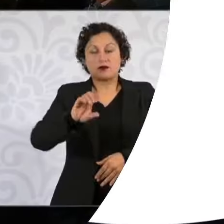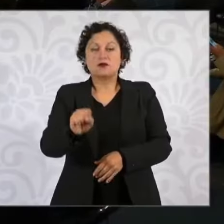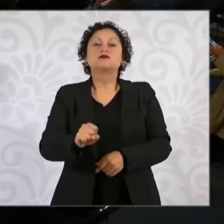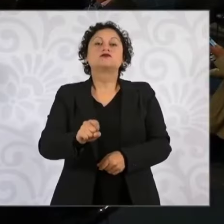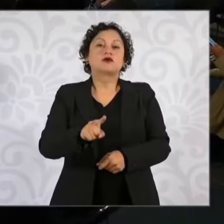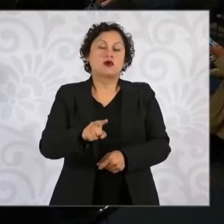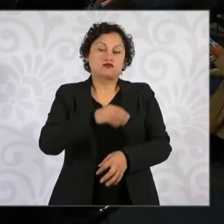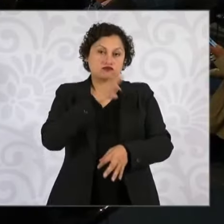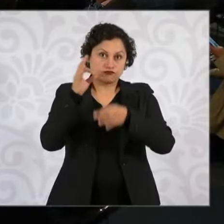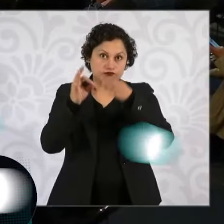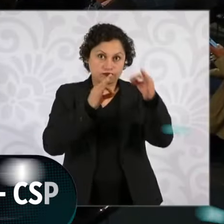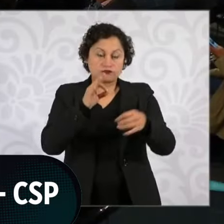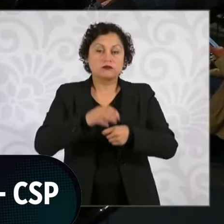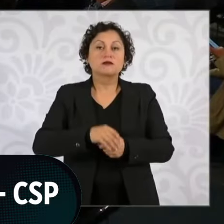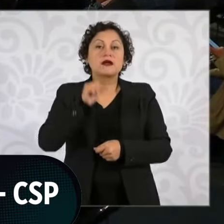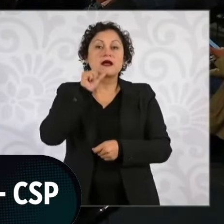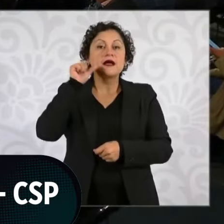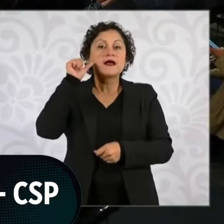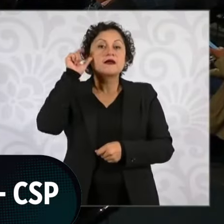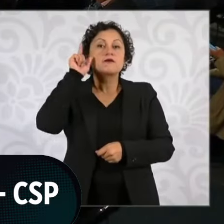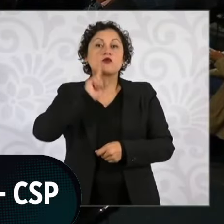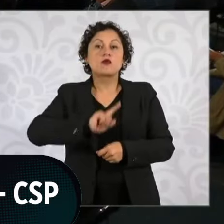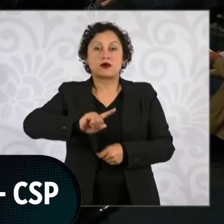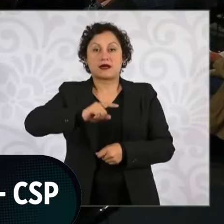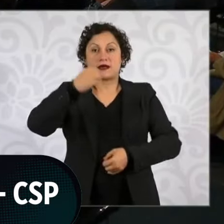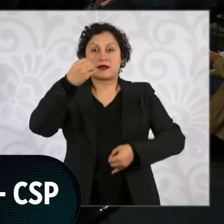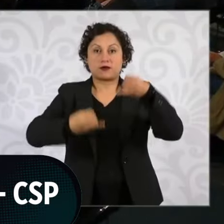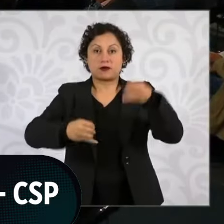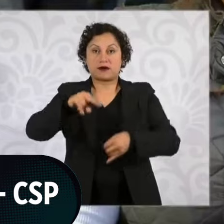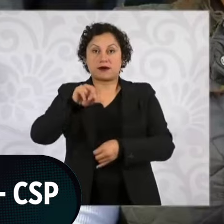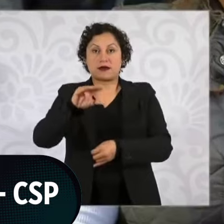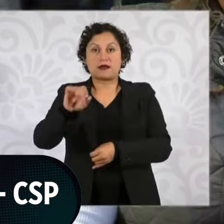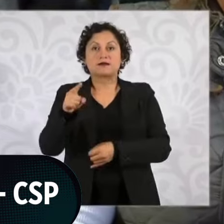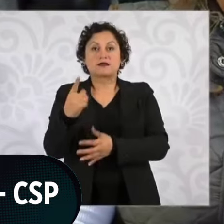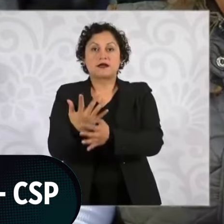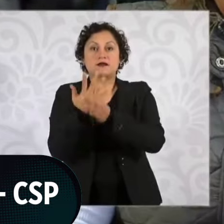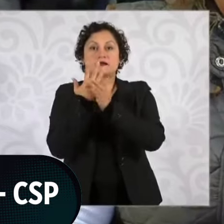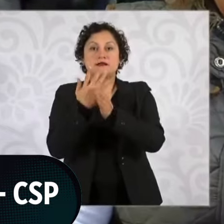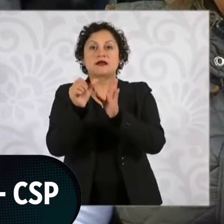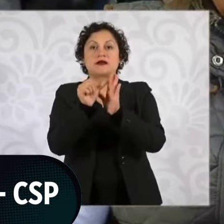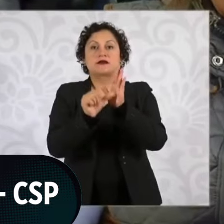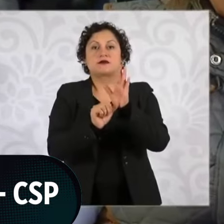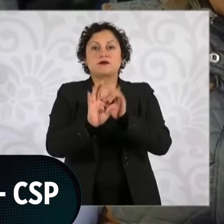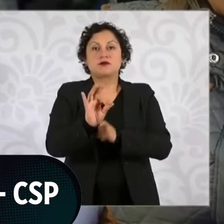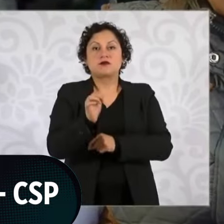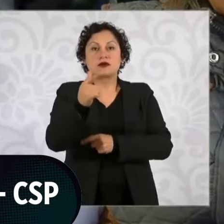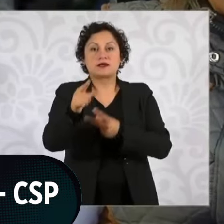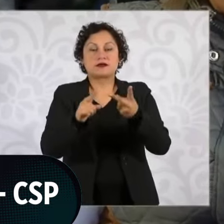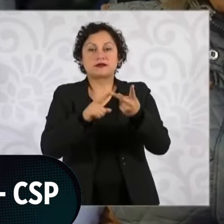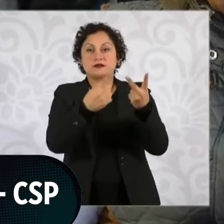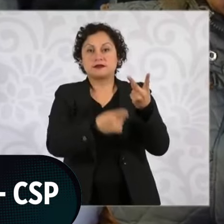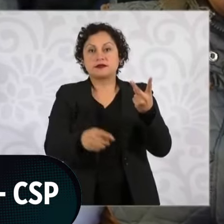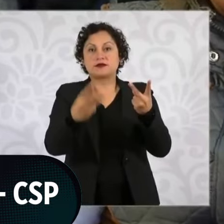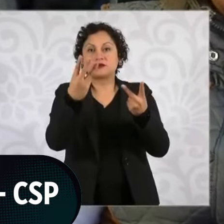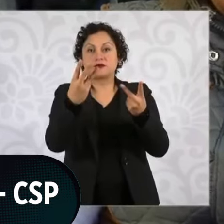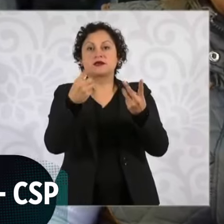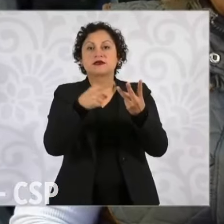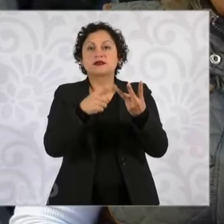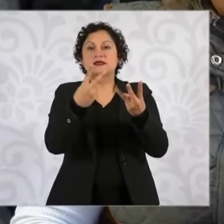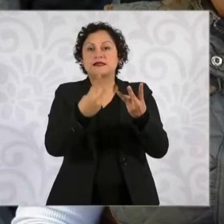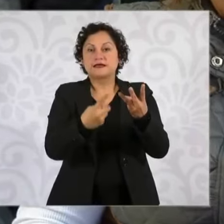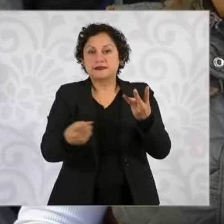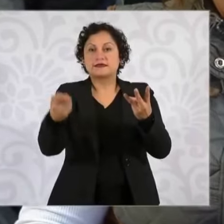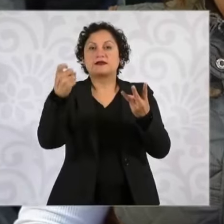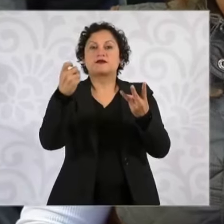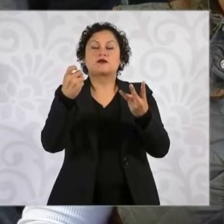Ayer la jueza Nancy Juárez decía que eran los artículos 147 de la Ley de Amparo, 103 y 107 constitucionales,